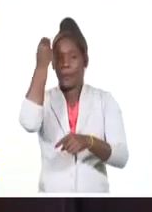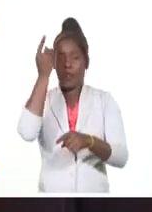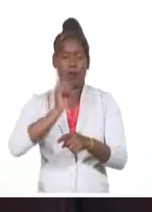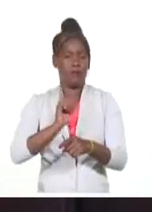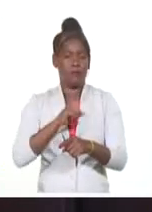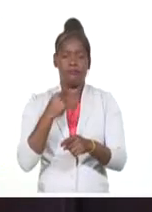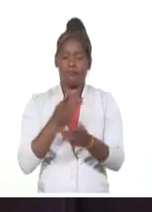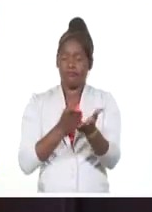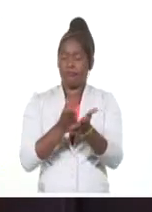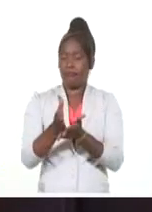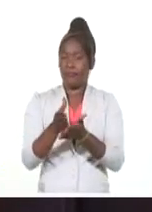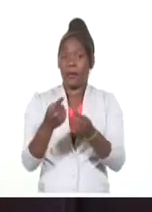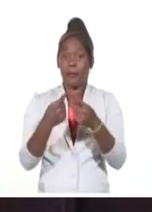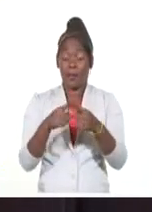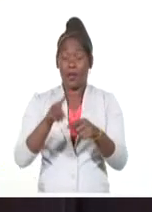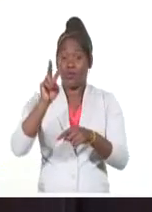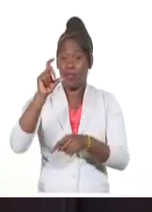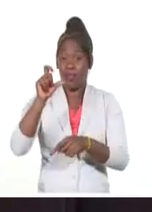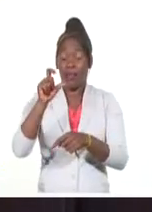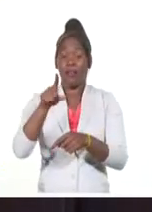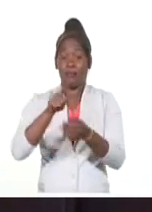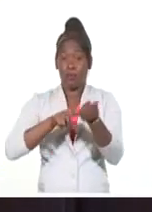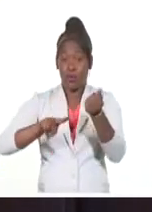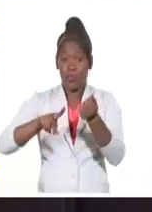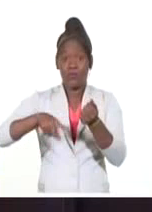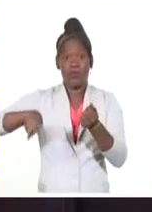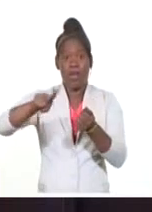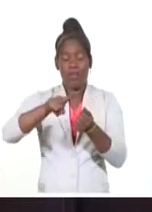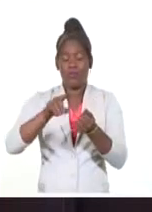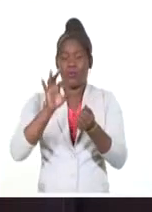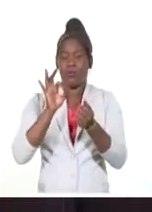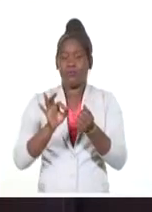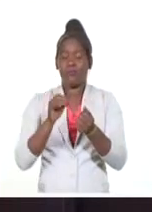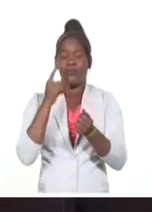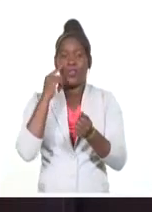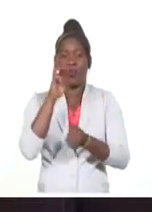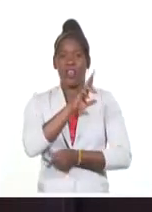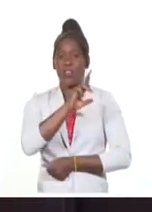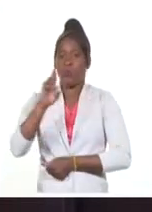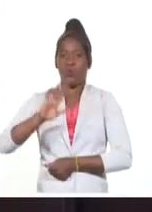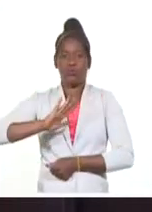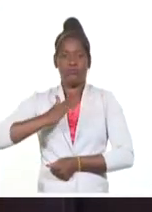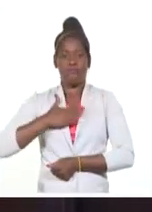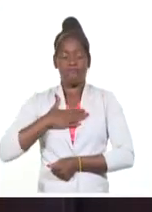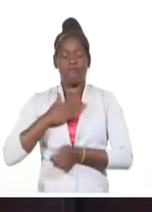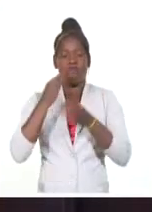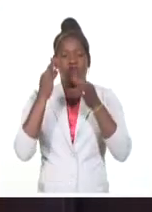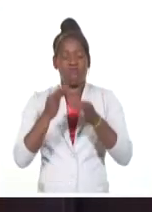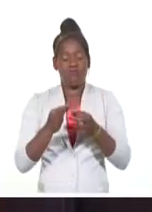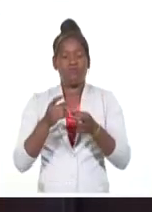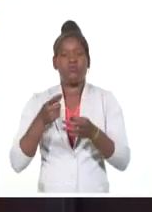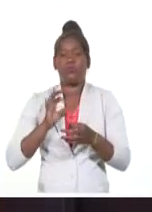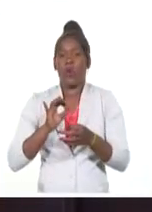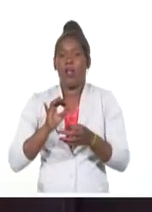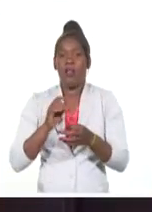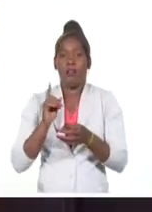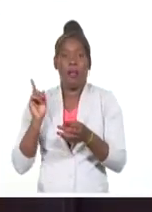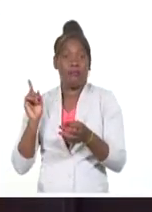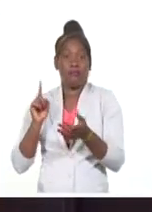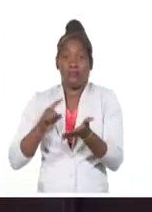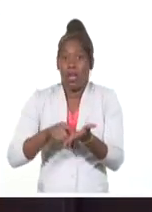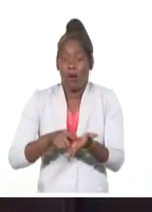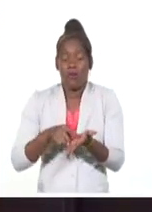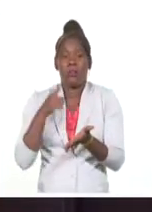Y a ese pueblo de Villaclaro, que siempre ha sido fiel a sus dirigentes históricos, lo vemos